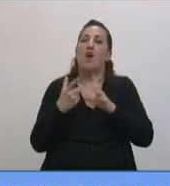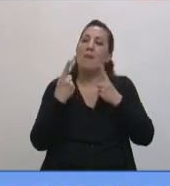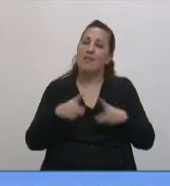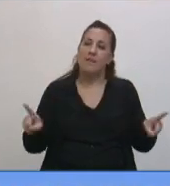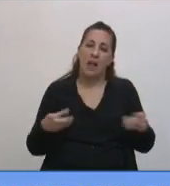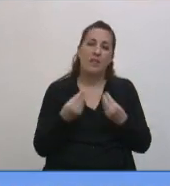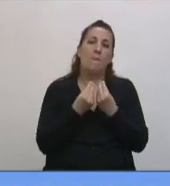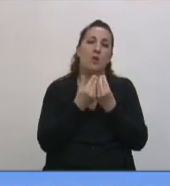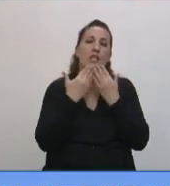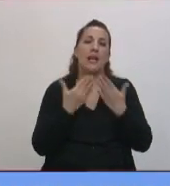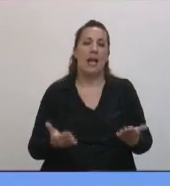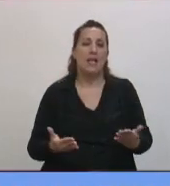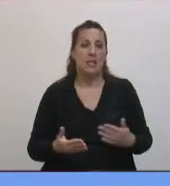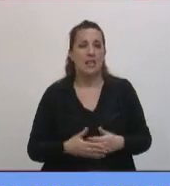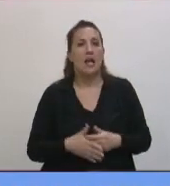gracias, presidente. Gracias, señor senador.